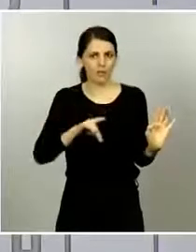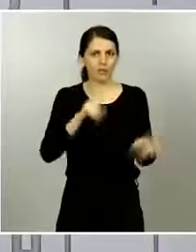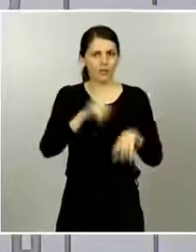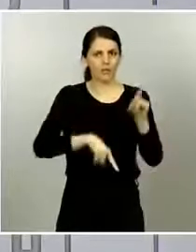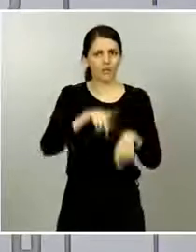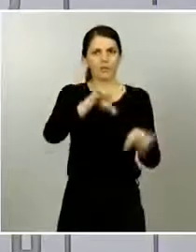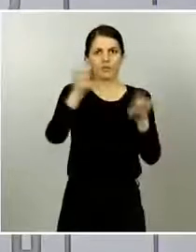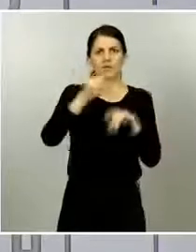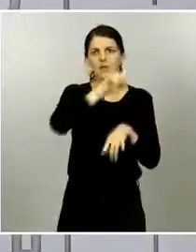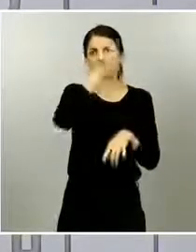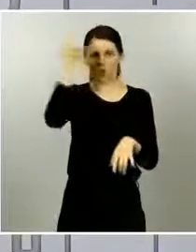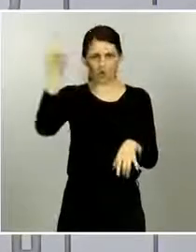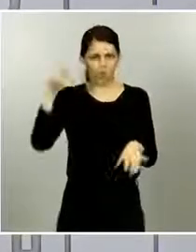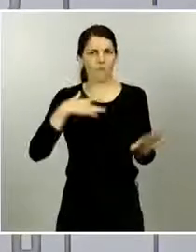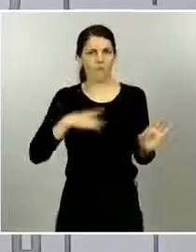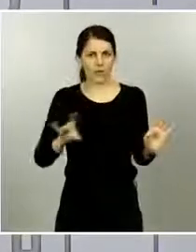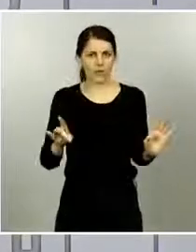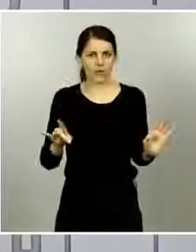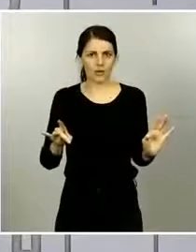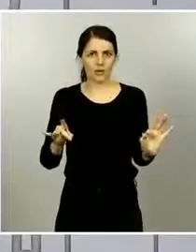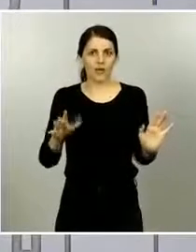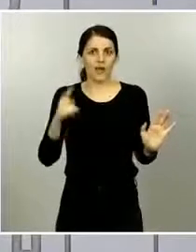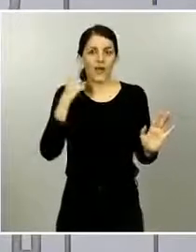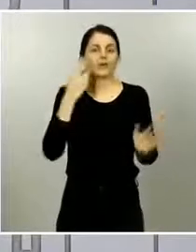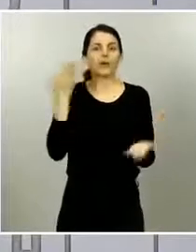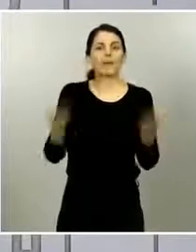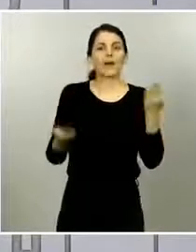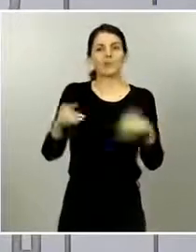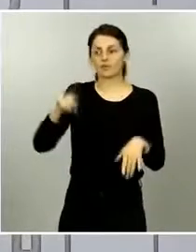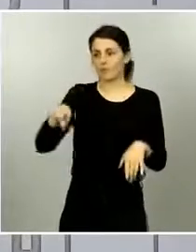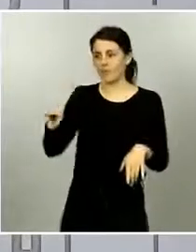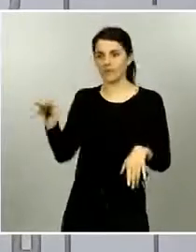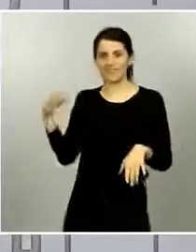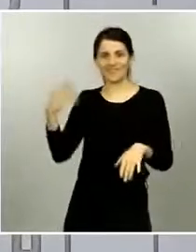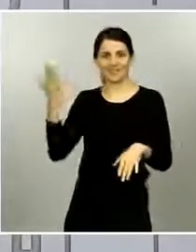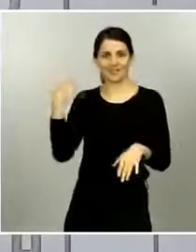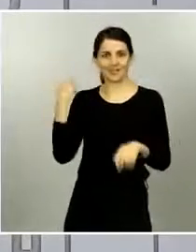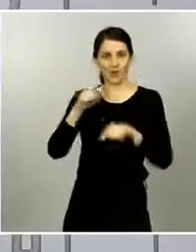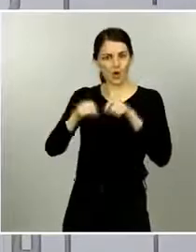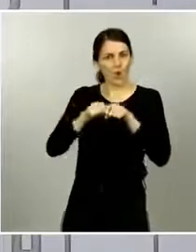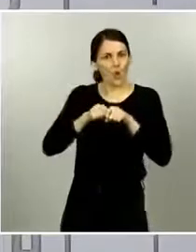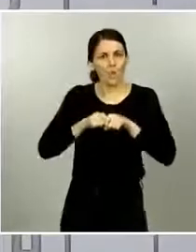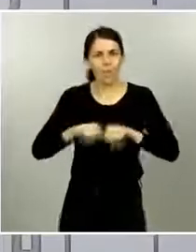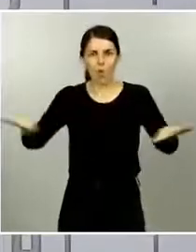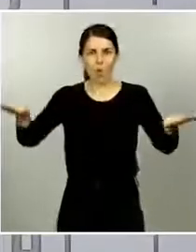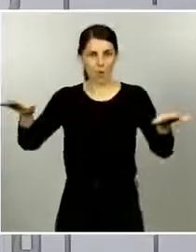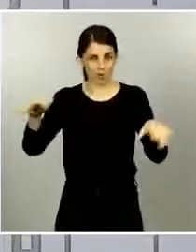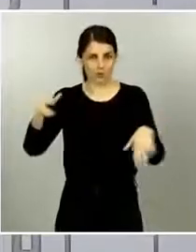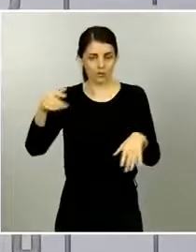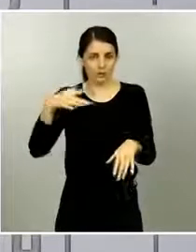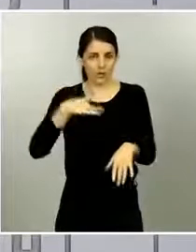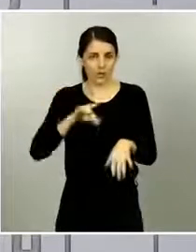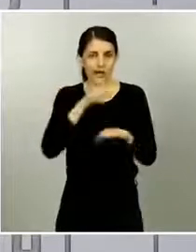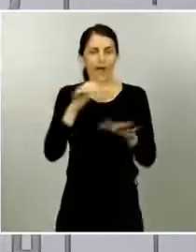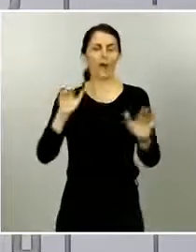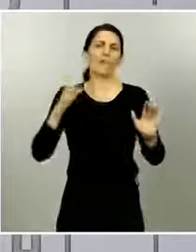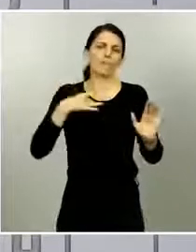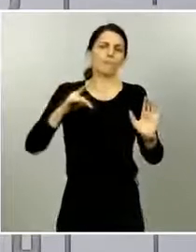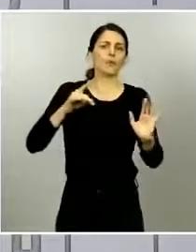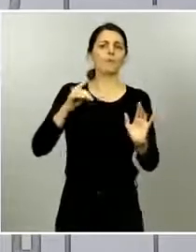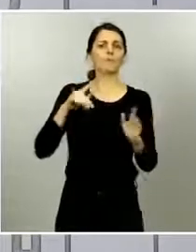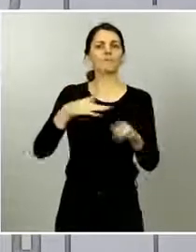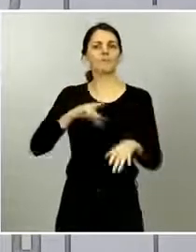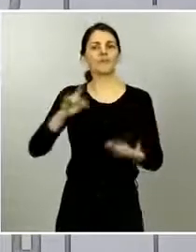similar al que hemos tenido en muchos puntos de España es posible no es tan probable como lo era hace unos meses